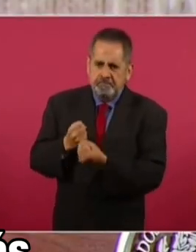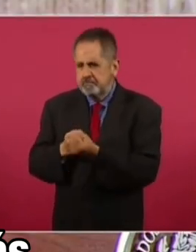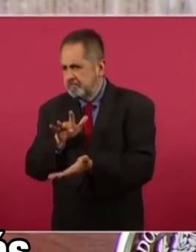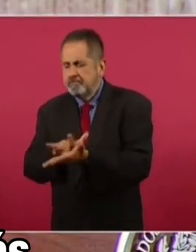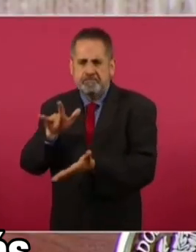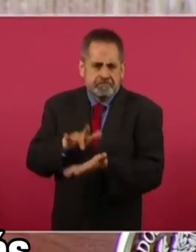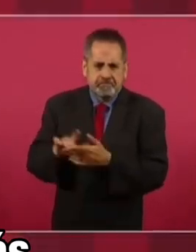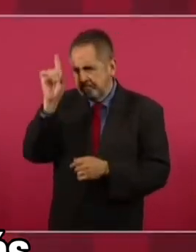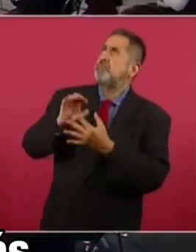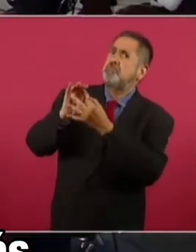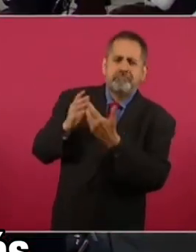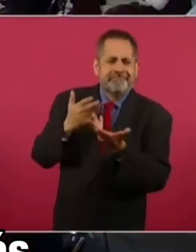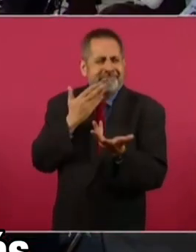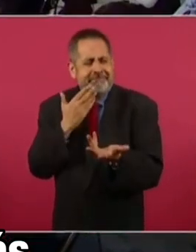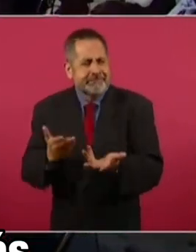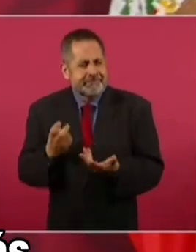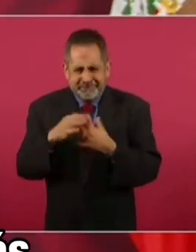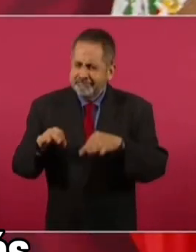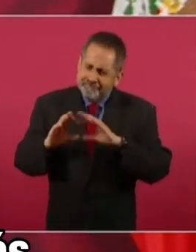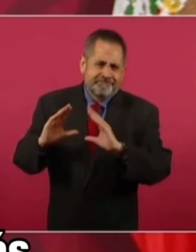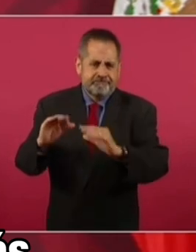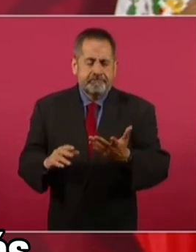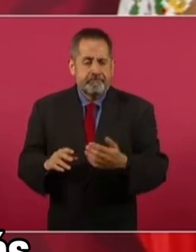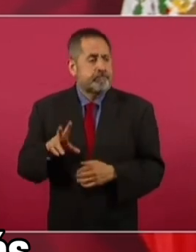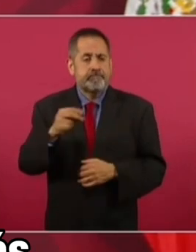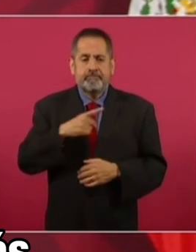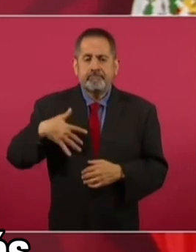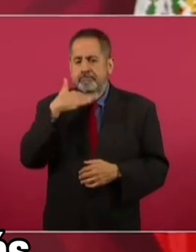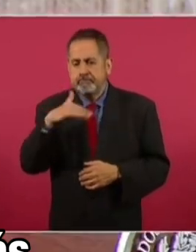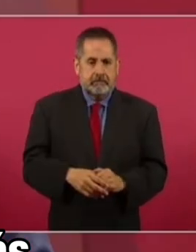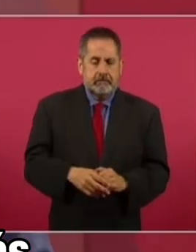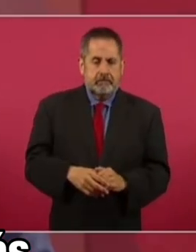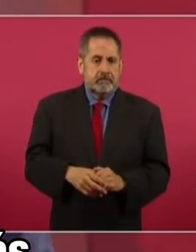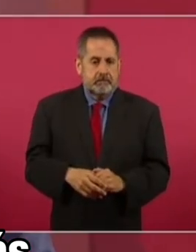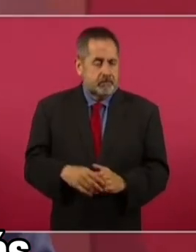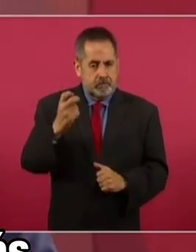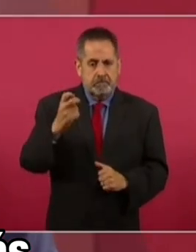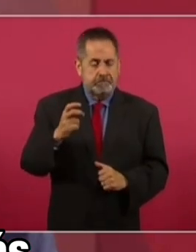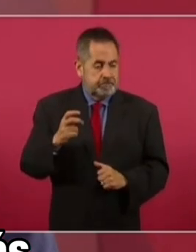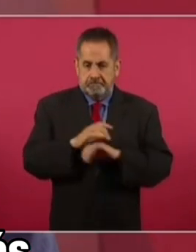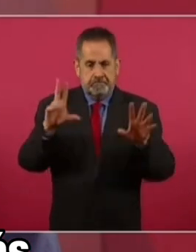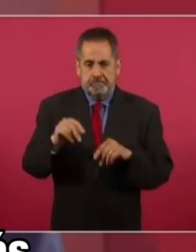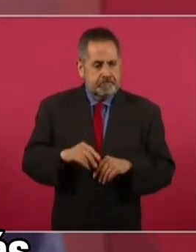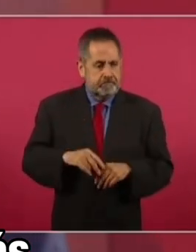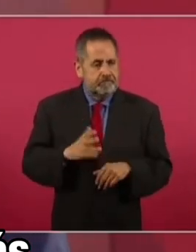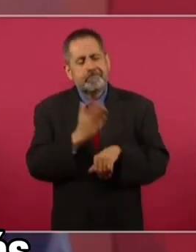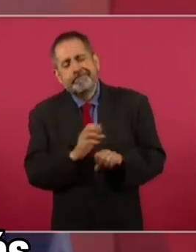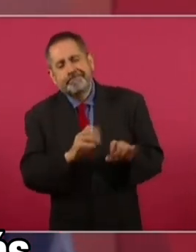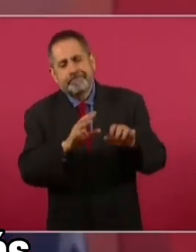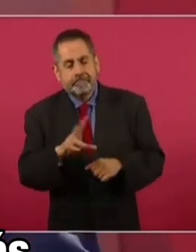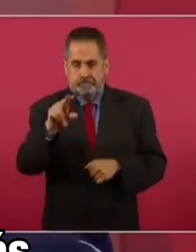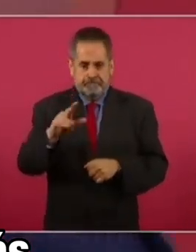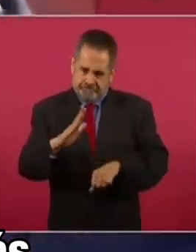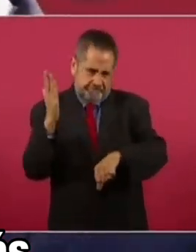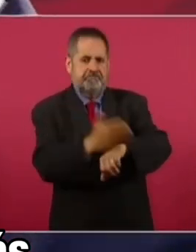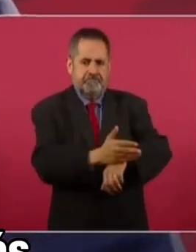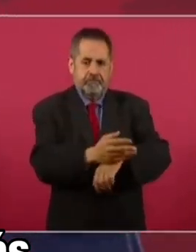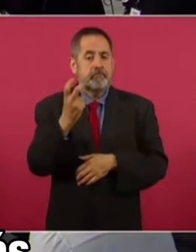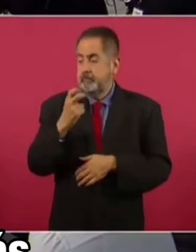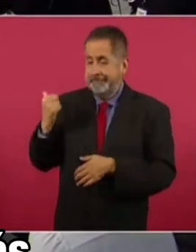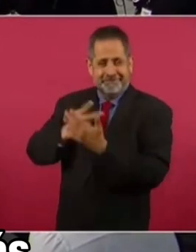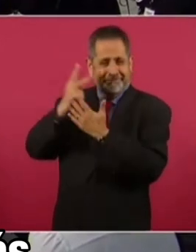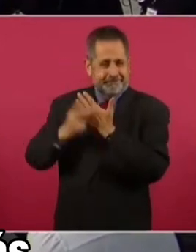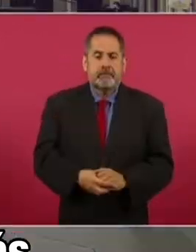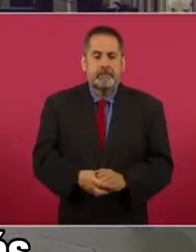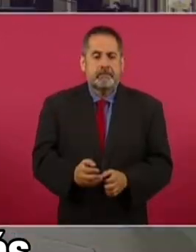valores. Y que no haya ni corrupción ni impunidad. Por eso, no a la impunidad. Por eso tenemos